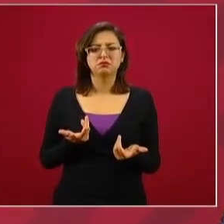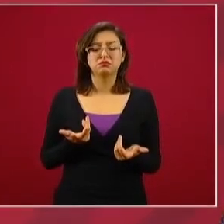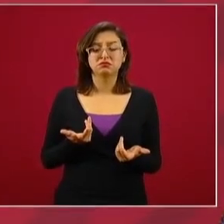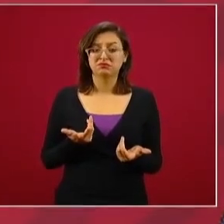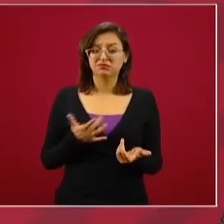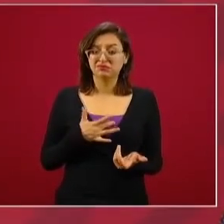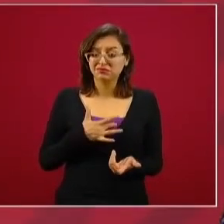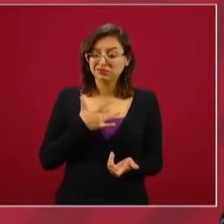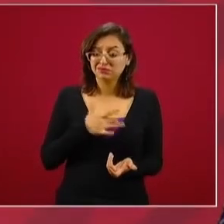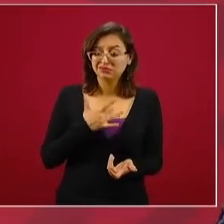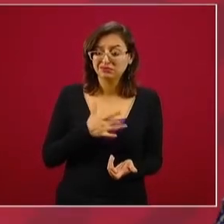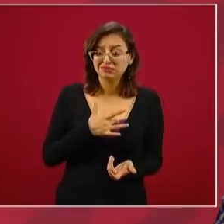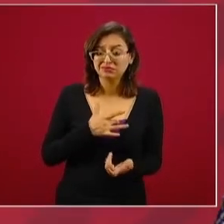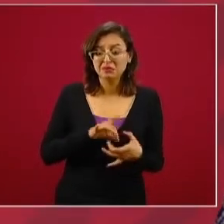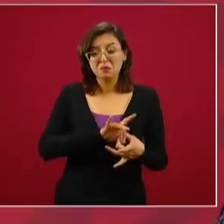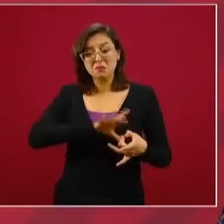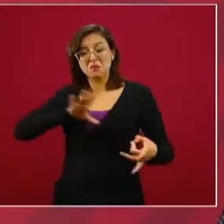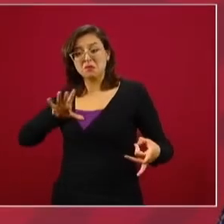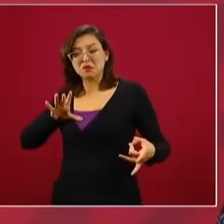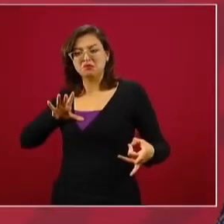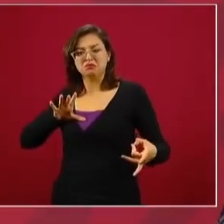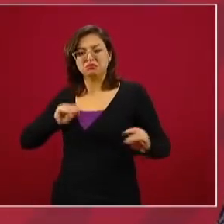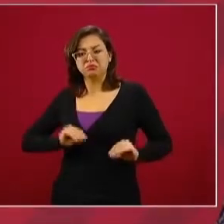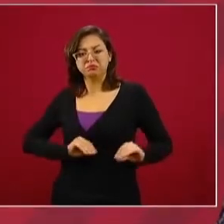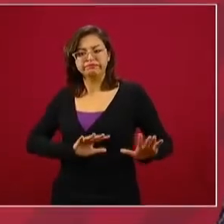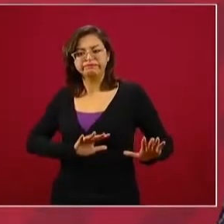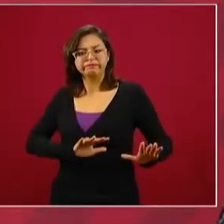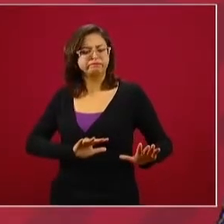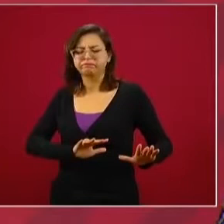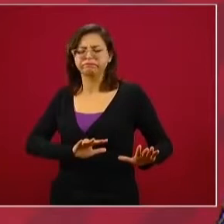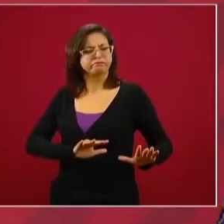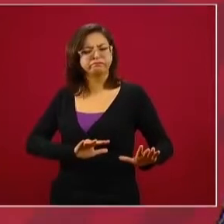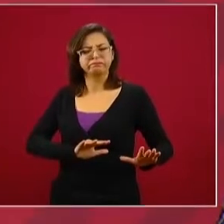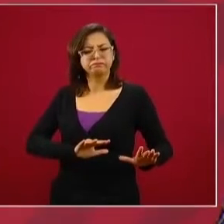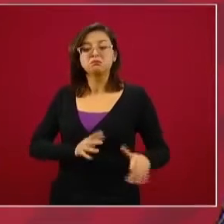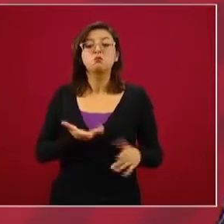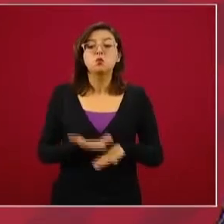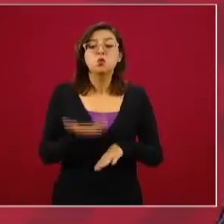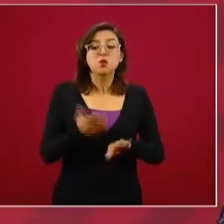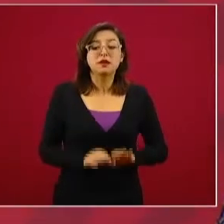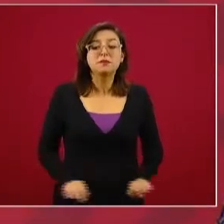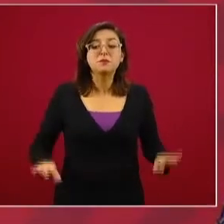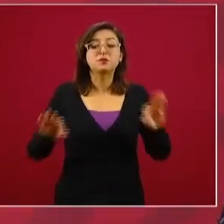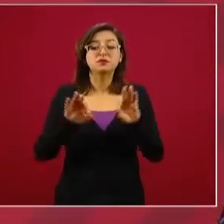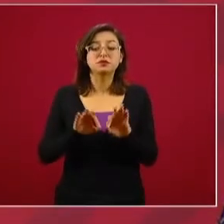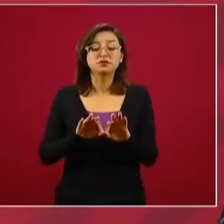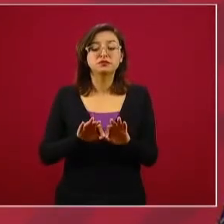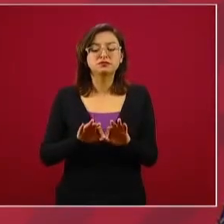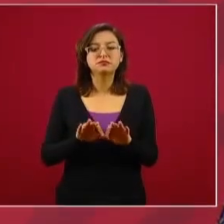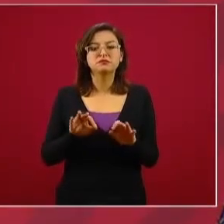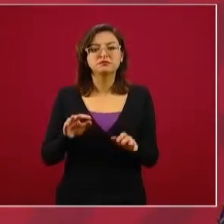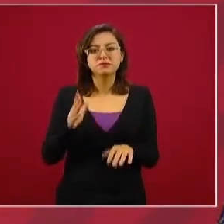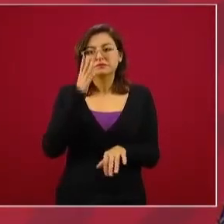separación. Por eso es muy importante que se sepa